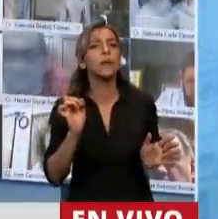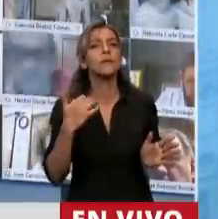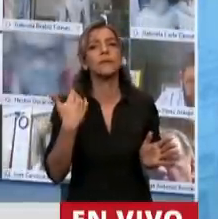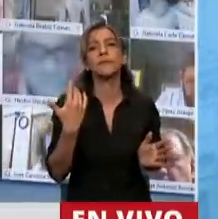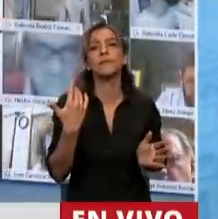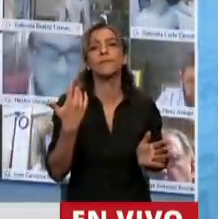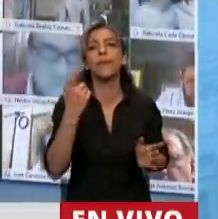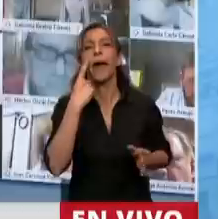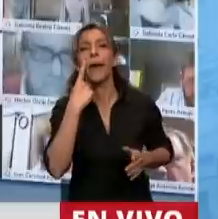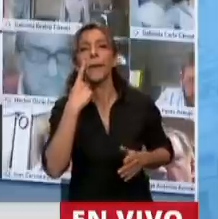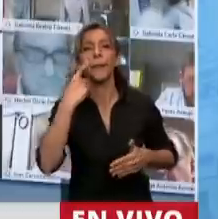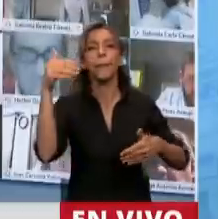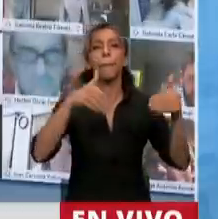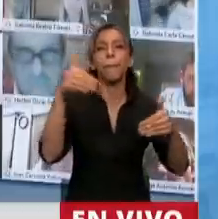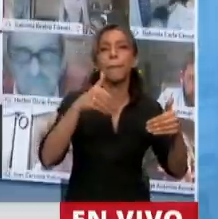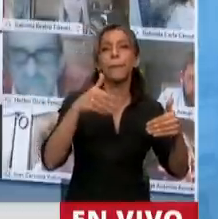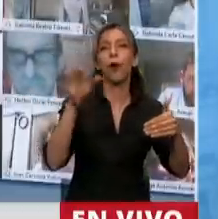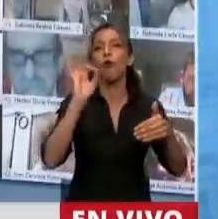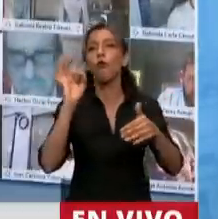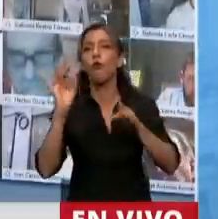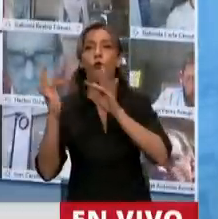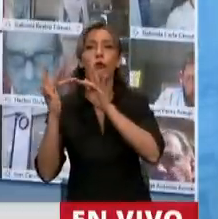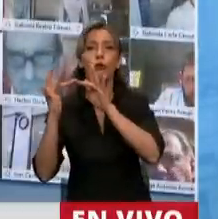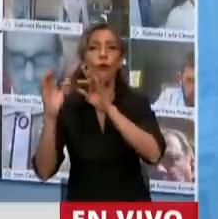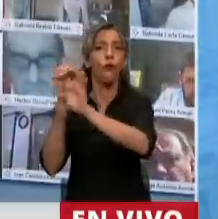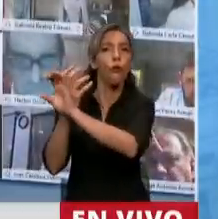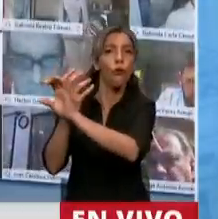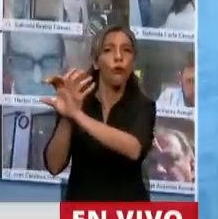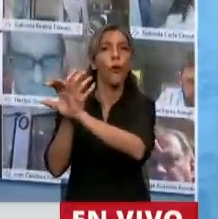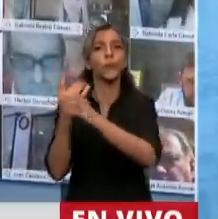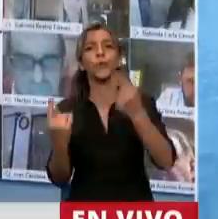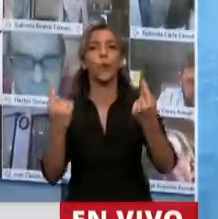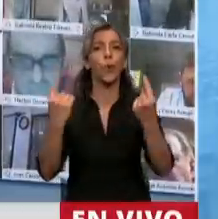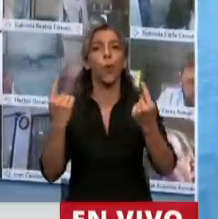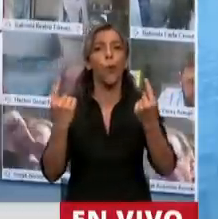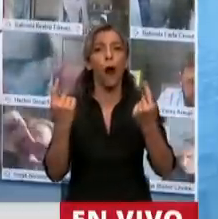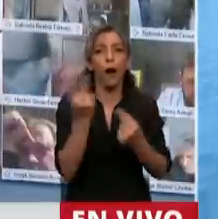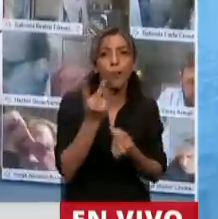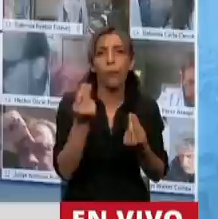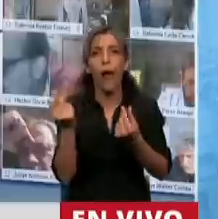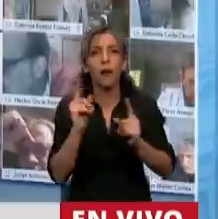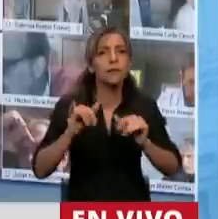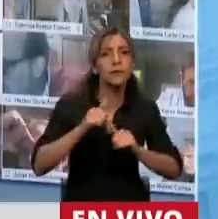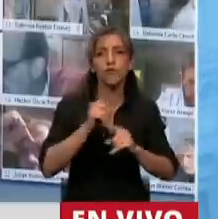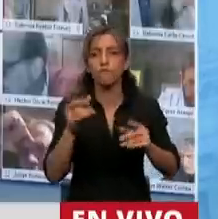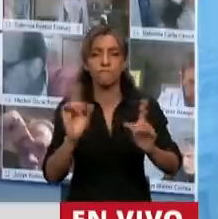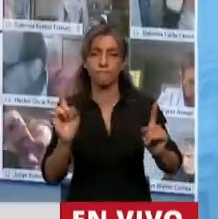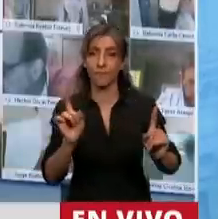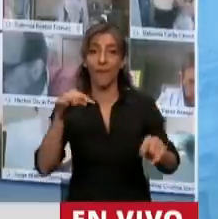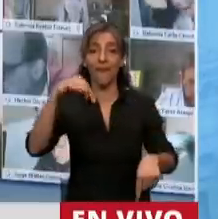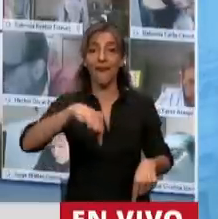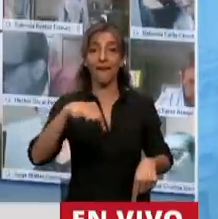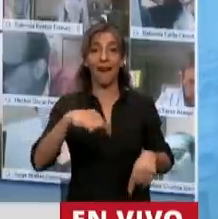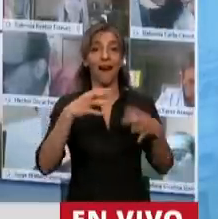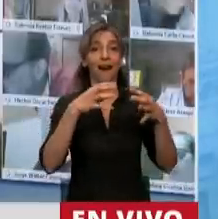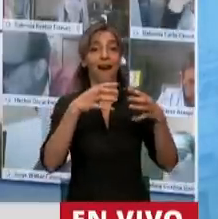o la validez del sistema virtual. Lo que aquí se está discutiendo, Presidente, es si usted